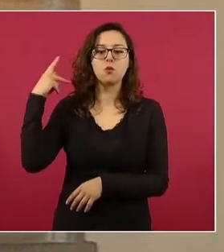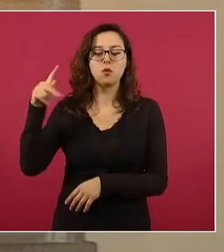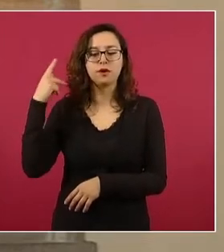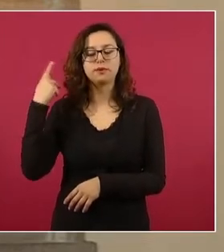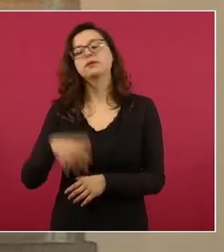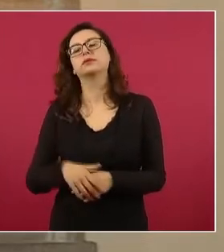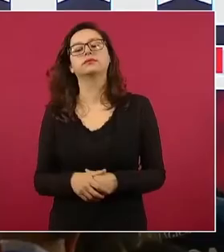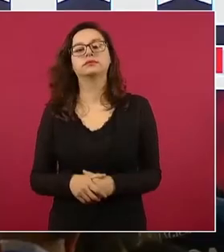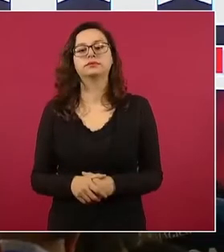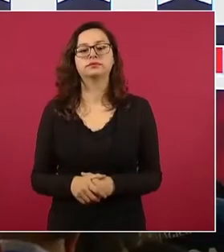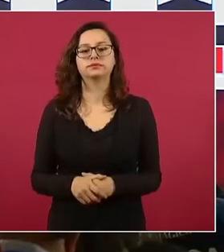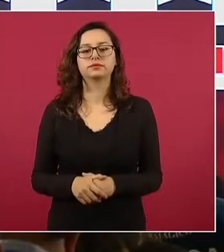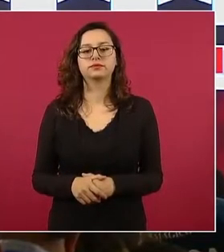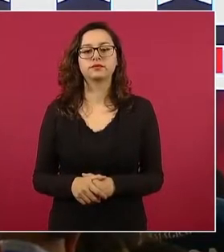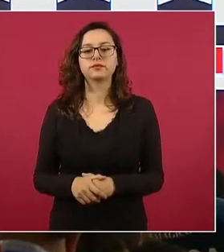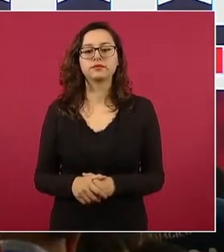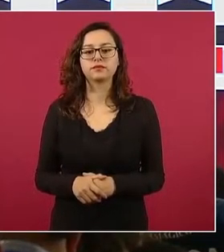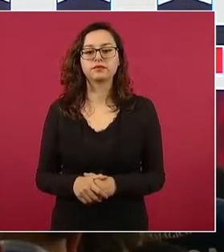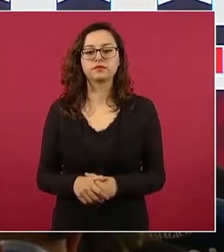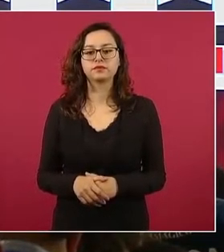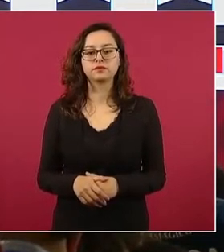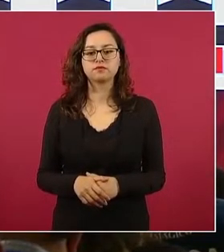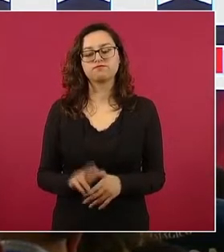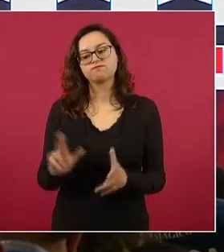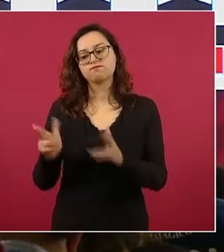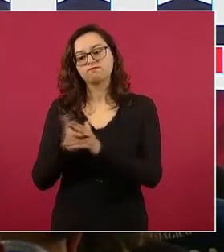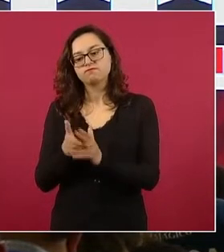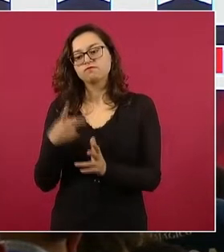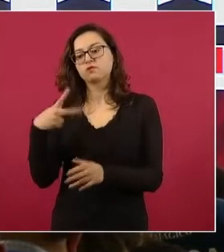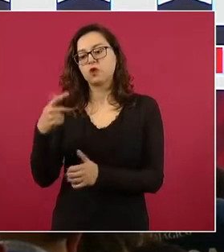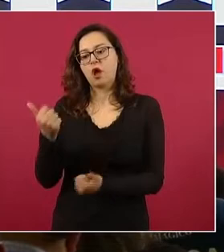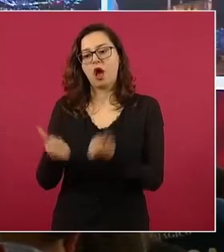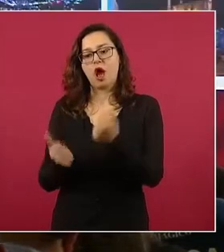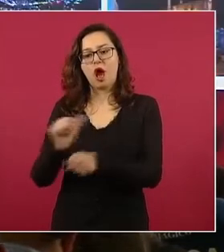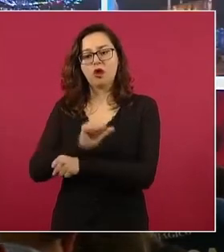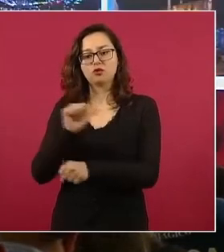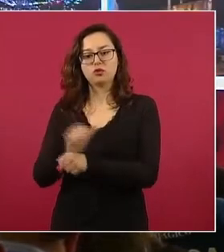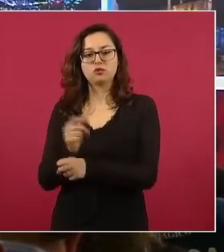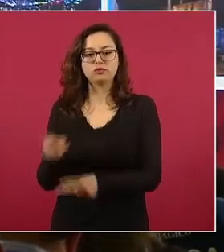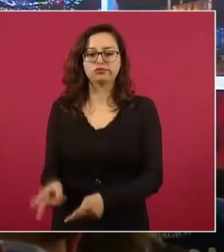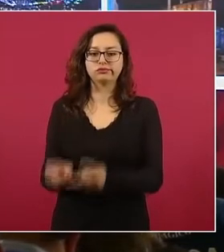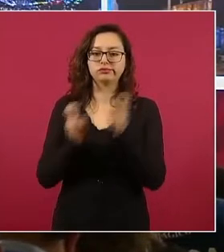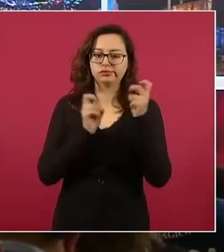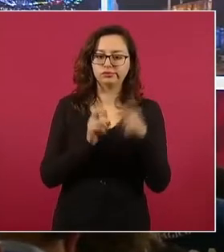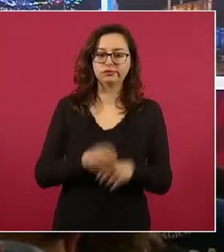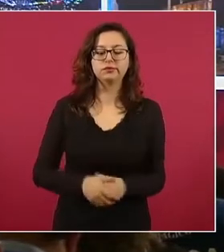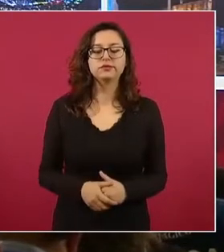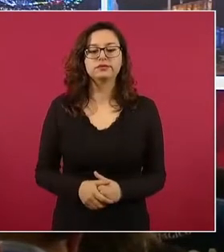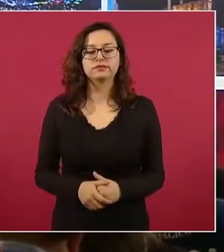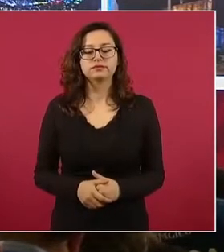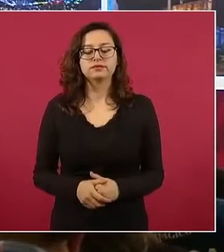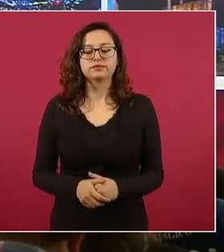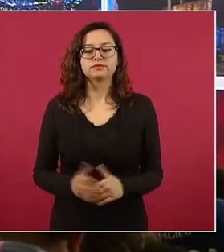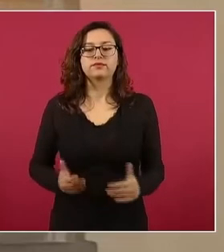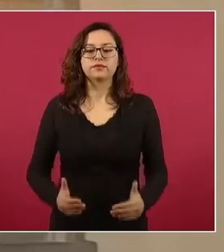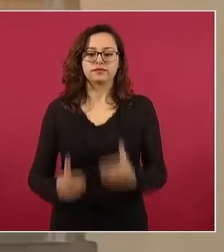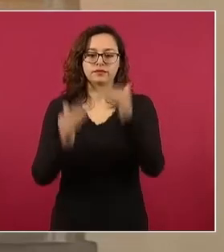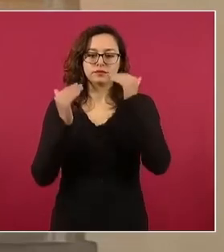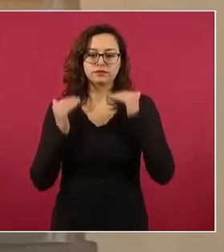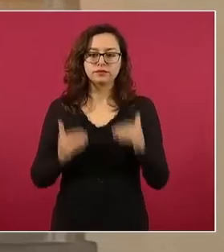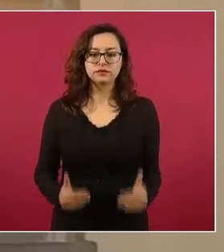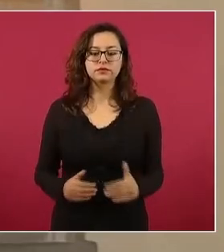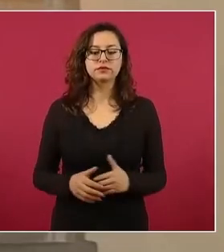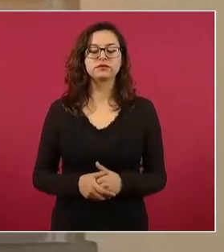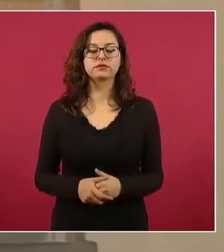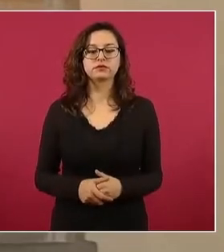Puebla, además de habersele robado un vehículo. Siguiente. También informar que en el caso